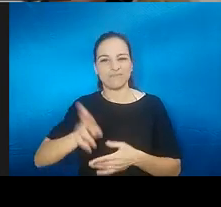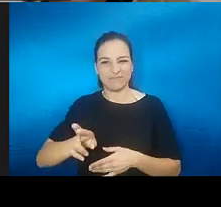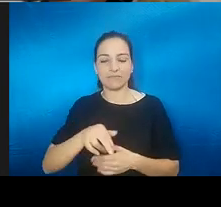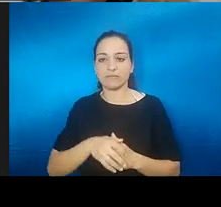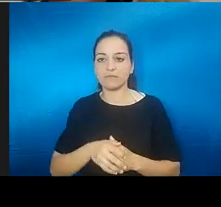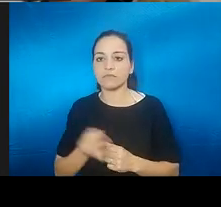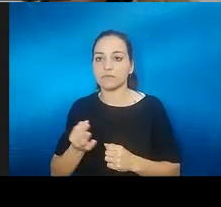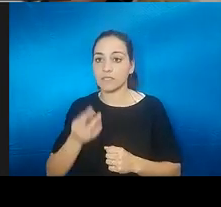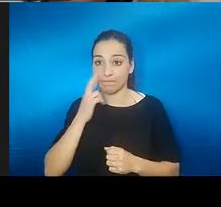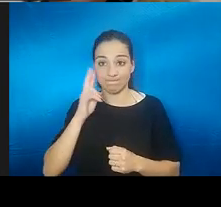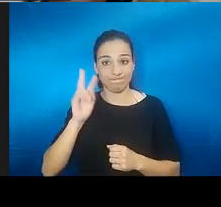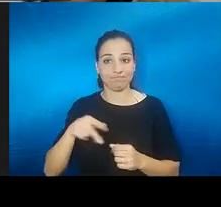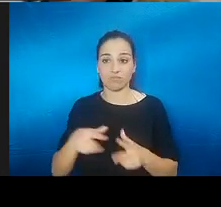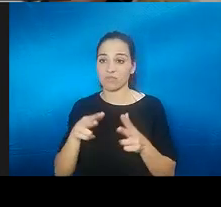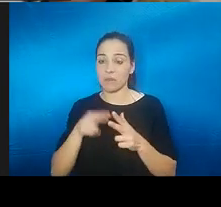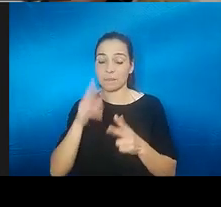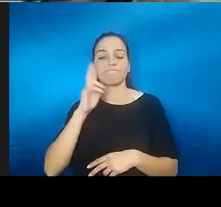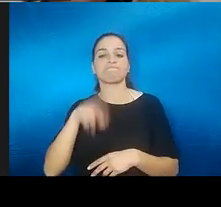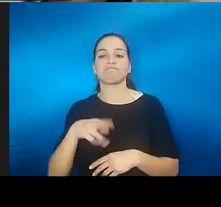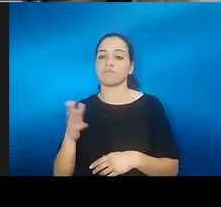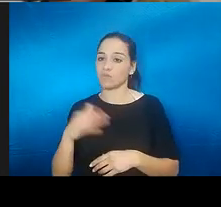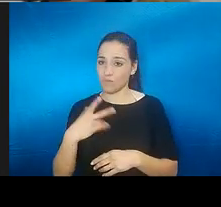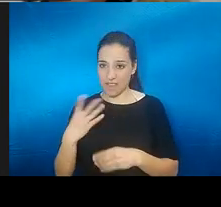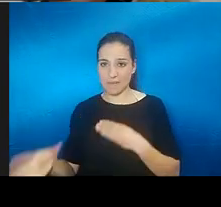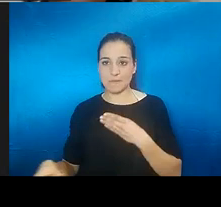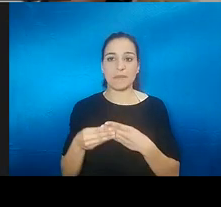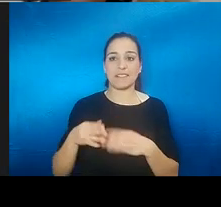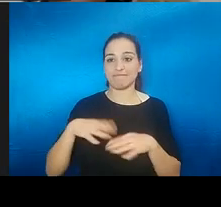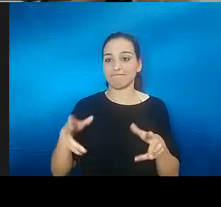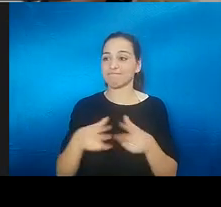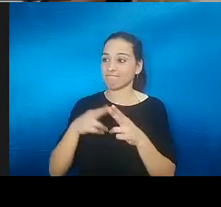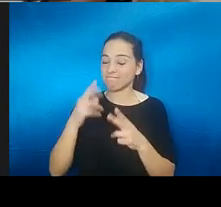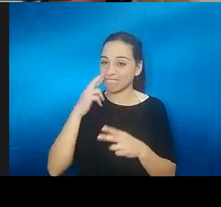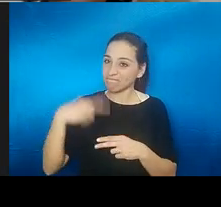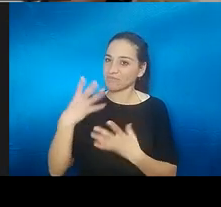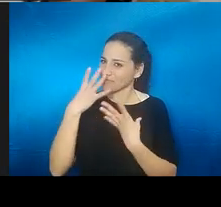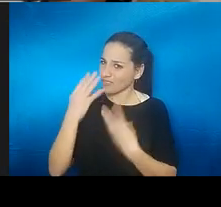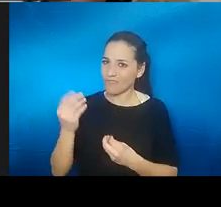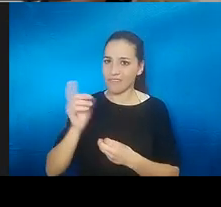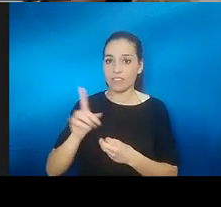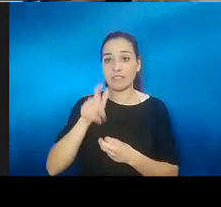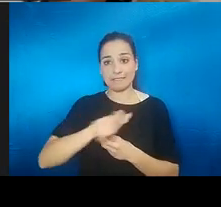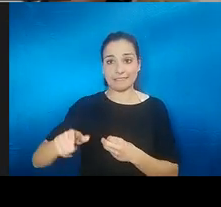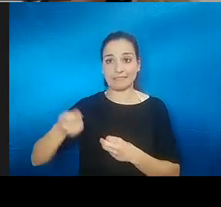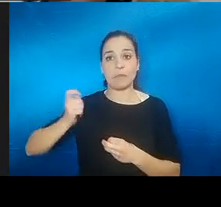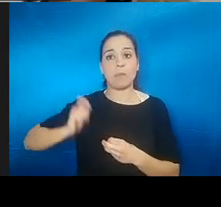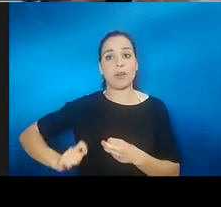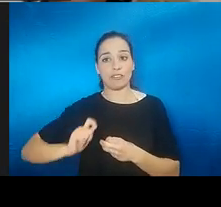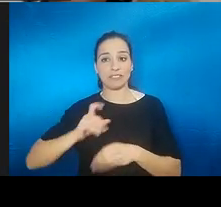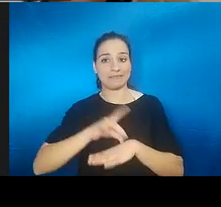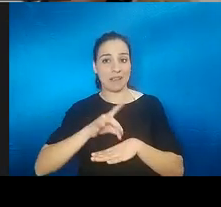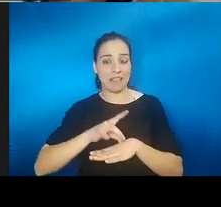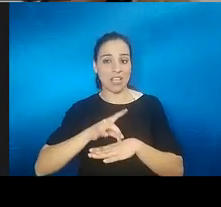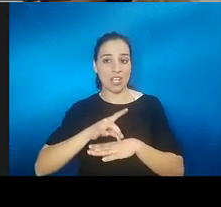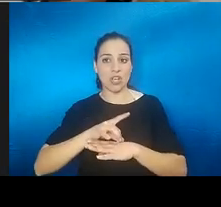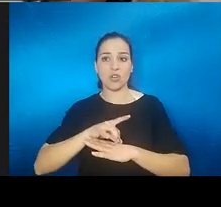falta de reconocimiento a nivel social se suma a nivel social y muchas veces también los profesionales sanitarios que podemos estar un poco más